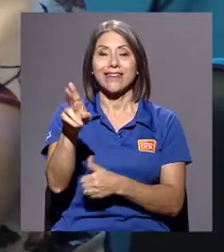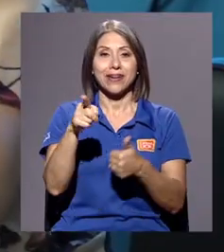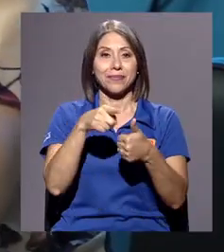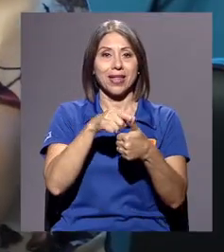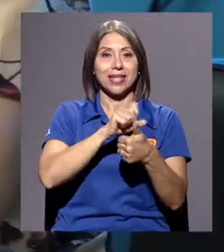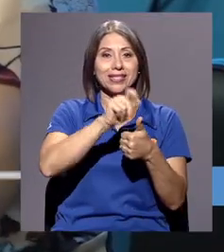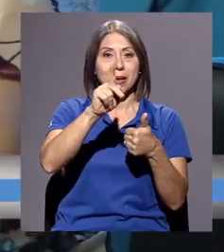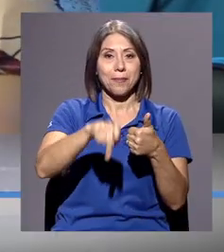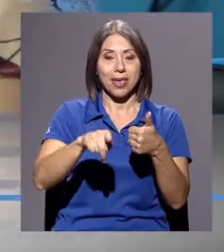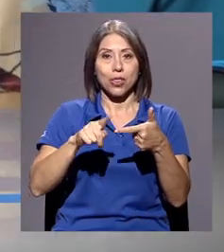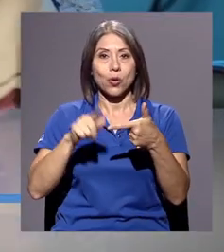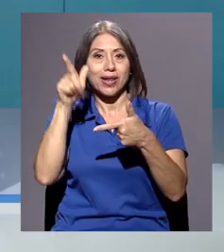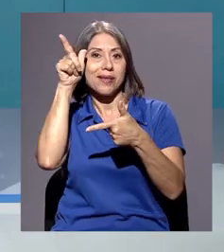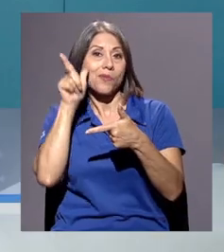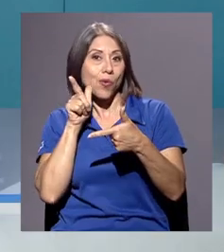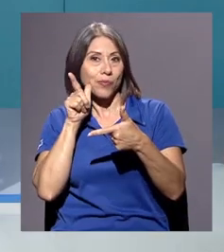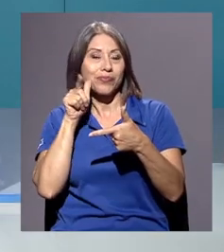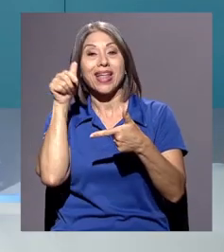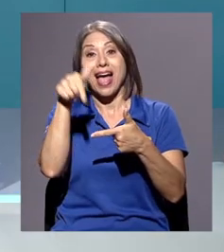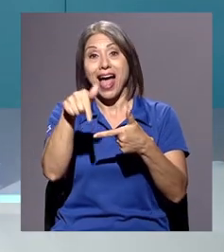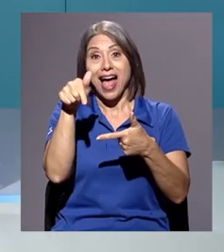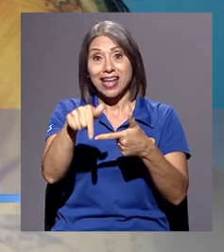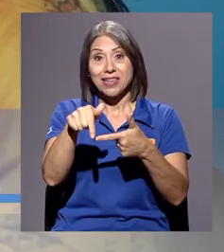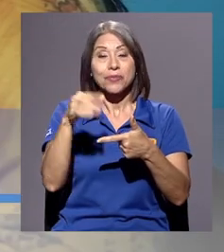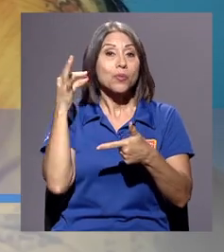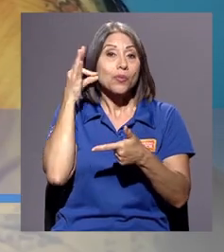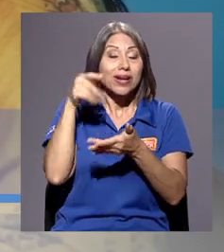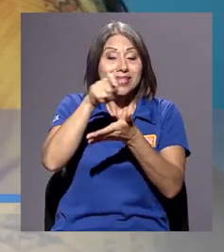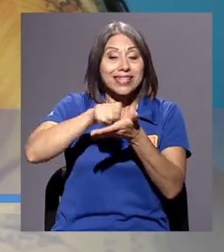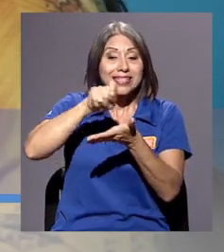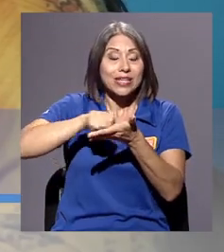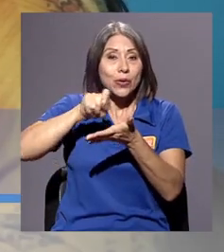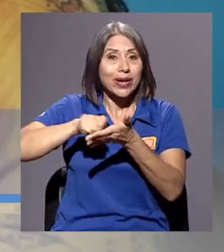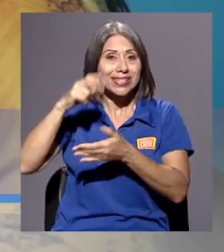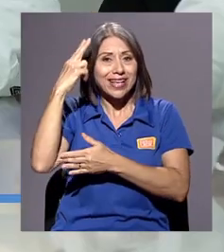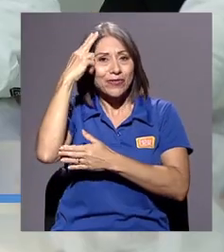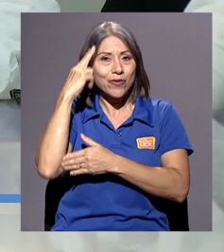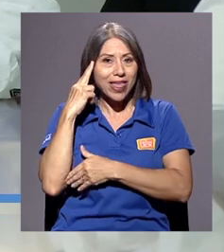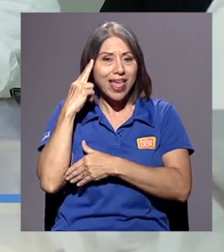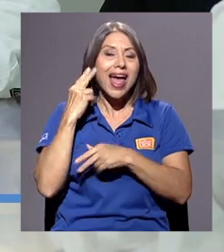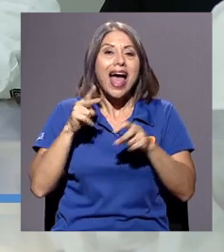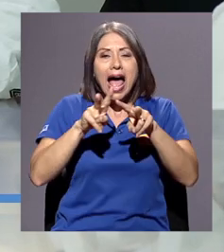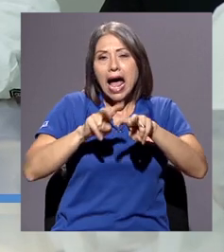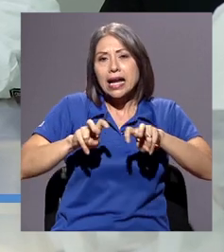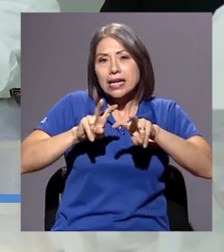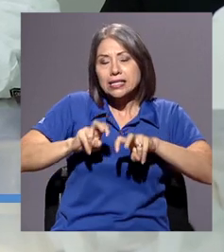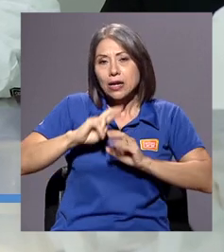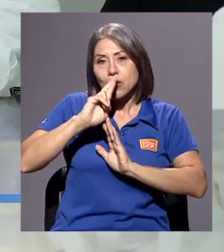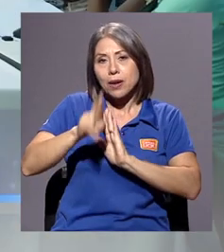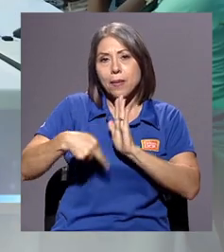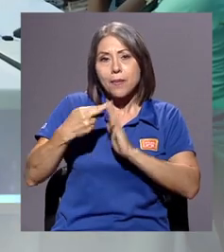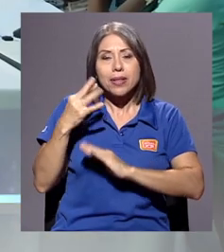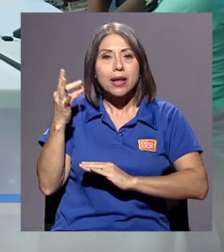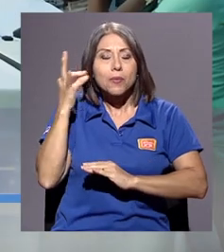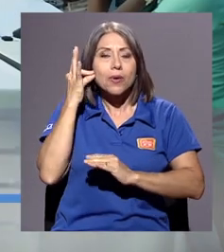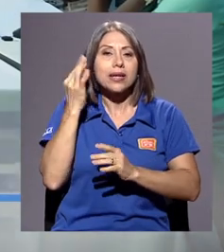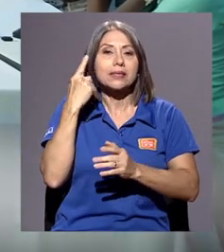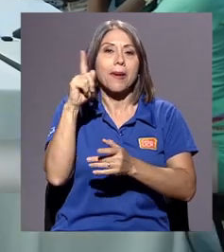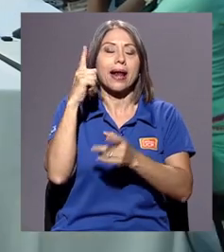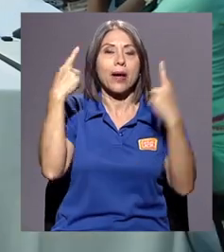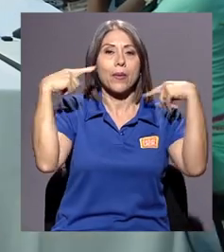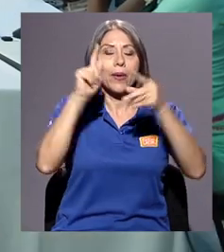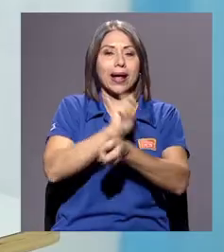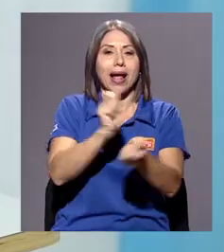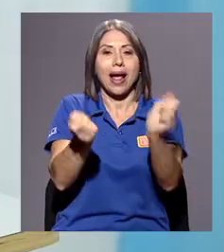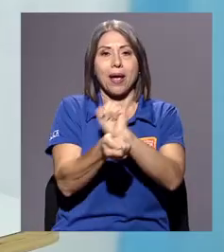Costa Rica, en San Pedro y en Limón fueron el espacio donde escritoras afrodescendientes analizaron el papel de las mujeres en los cambios